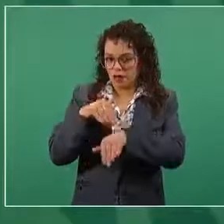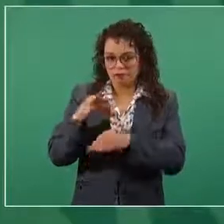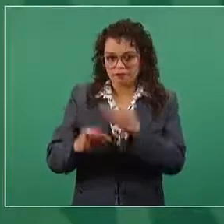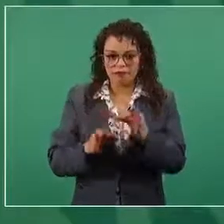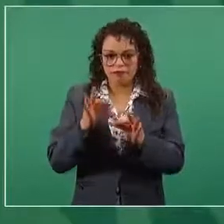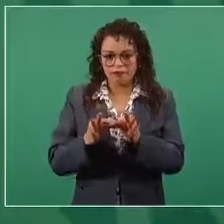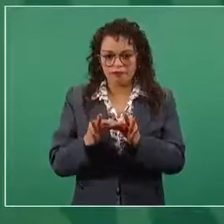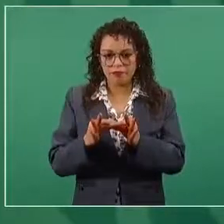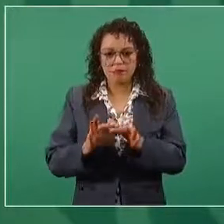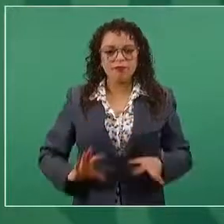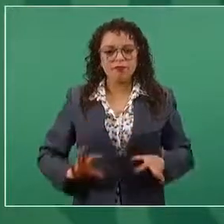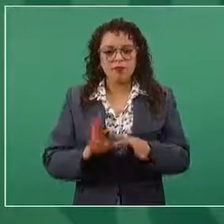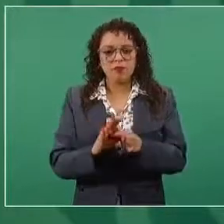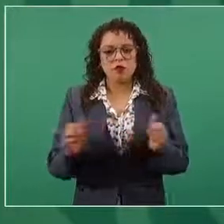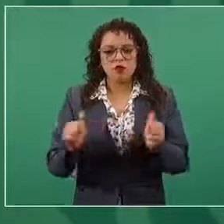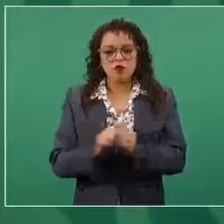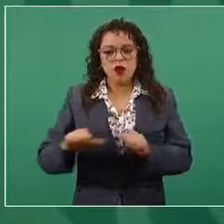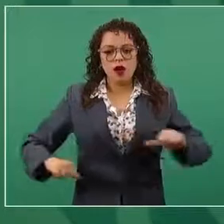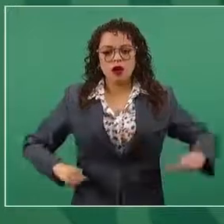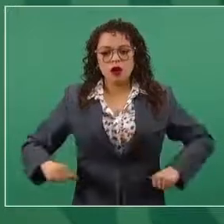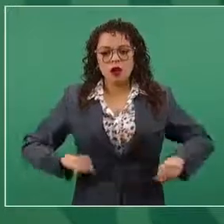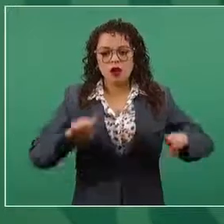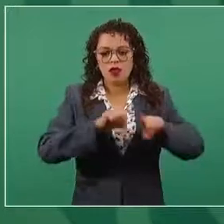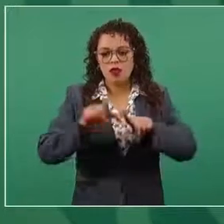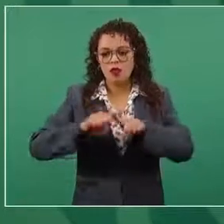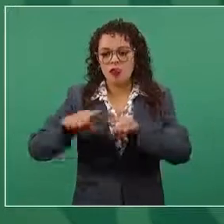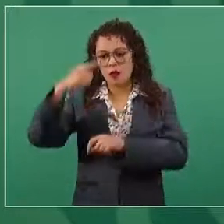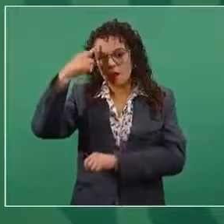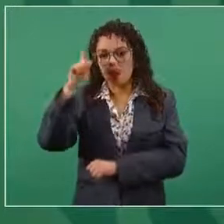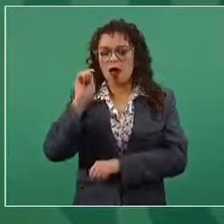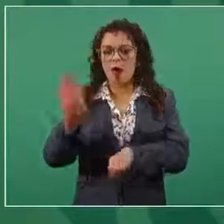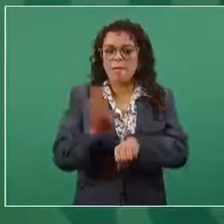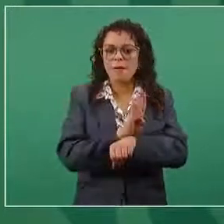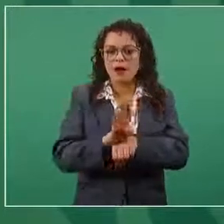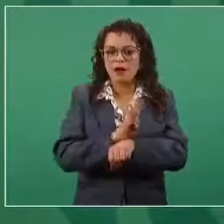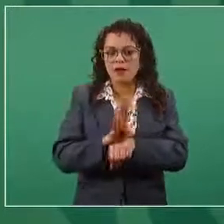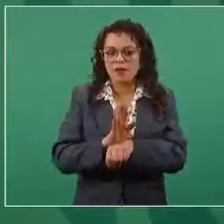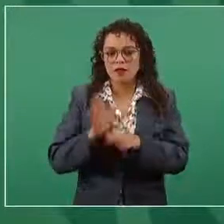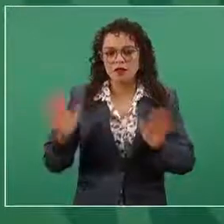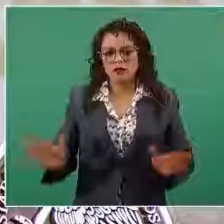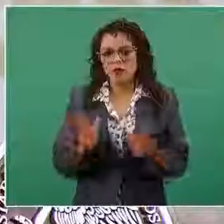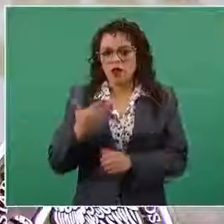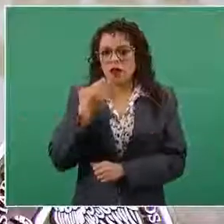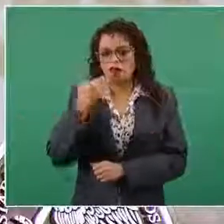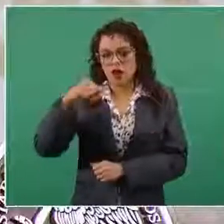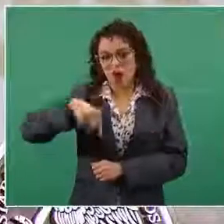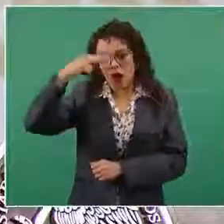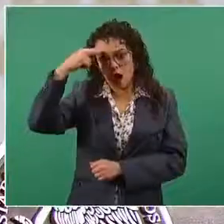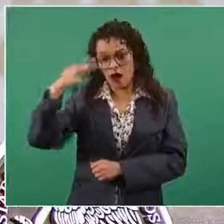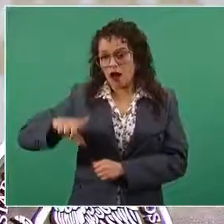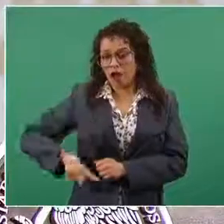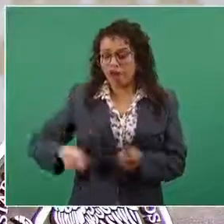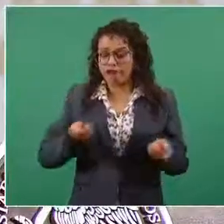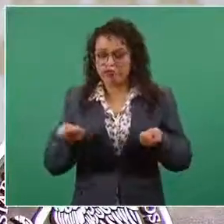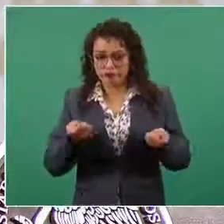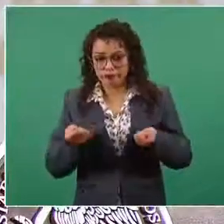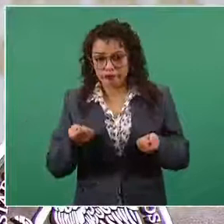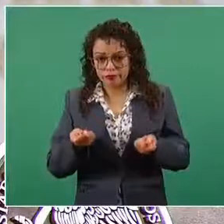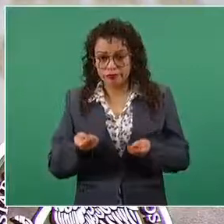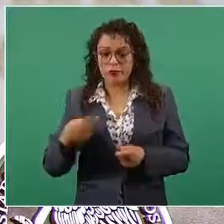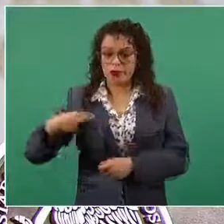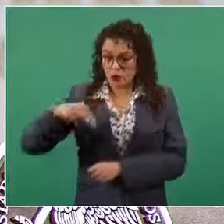llevan a cabo en beneficio y promoción de la gobernabilidad en nuestro país, la Secretaría de Gobernación,